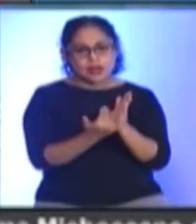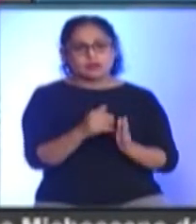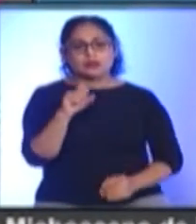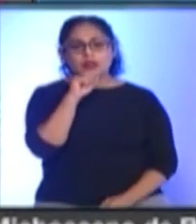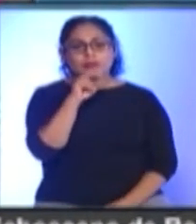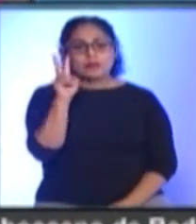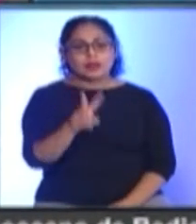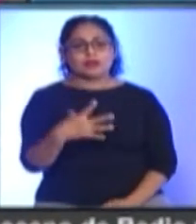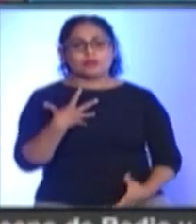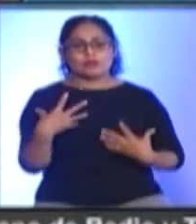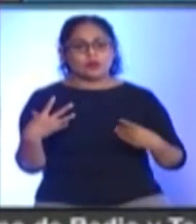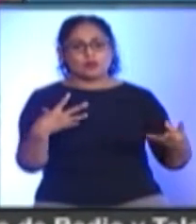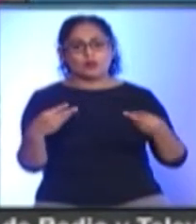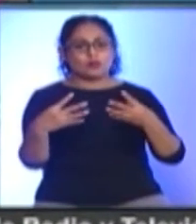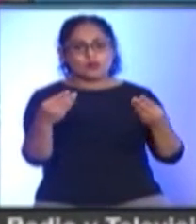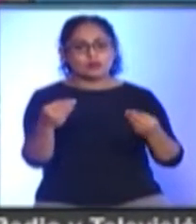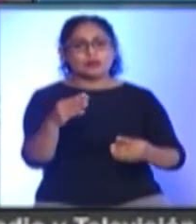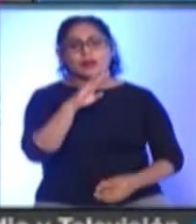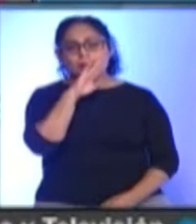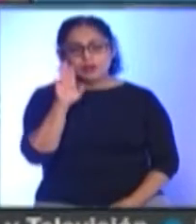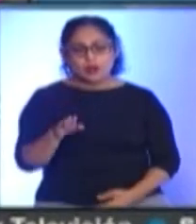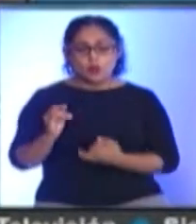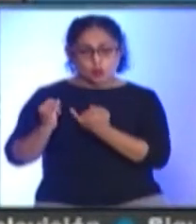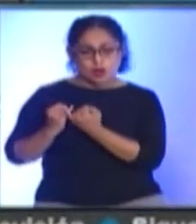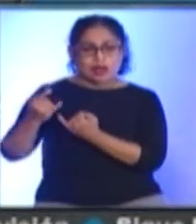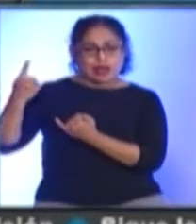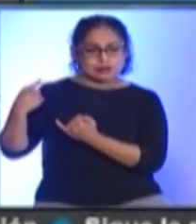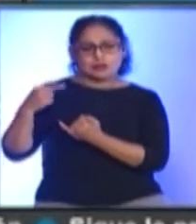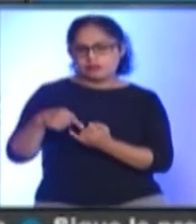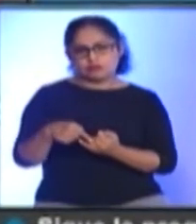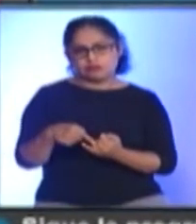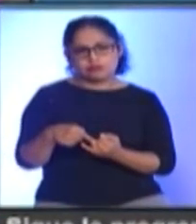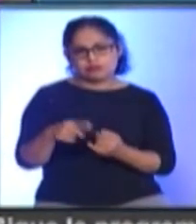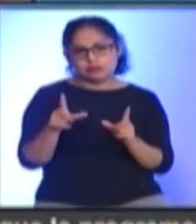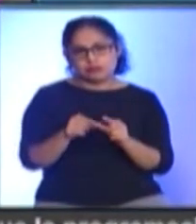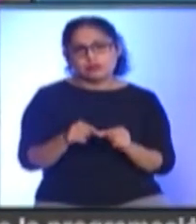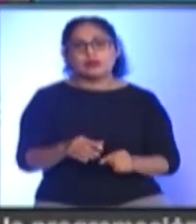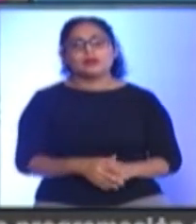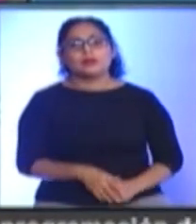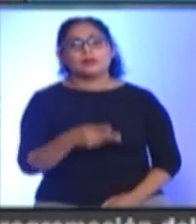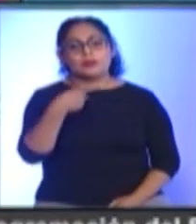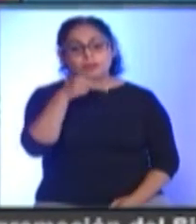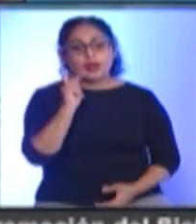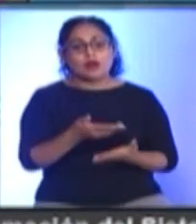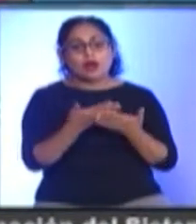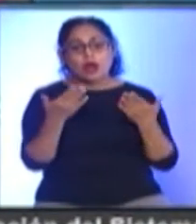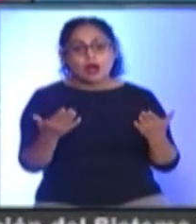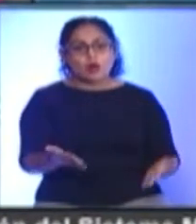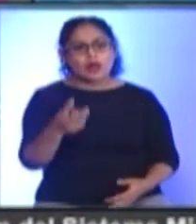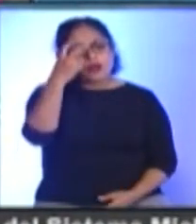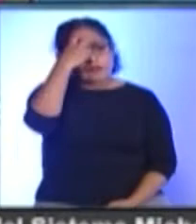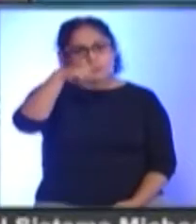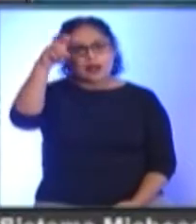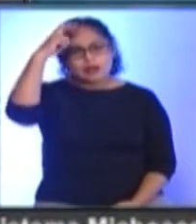Y la letalidad De los virus causantes No son las mismas Pero en contra Tenemos que ahora El mundo está más Interconectado Viajamos